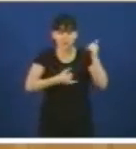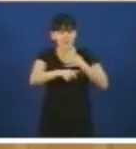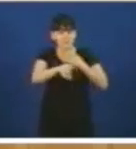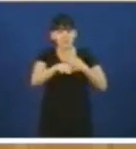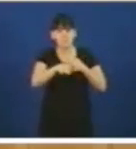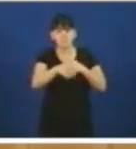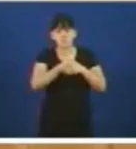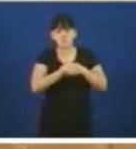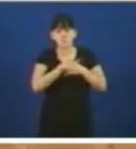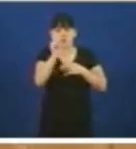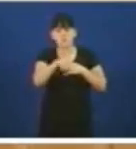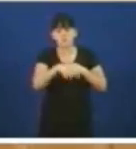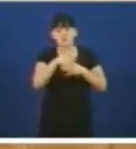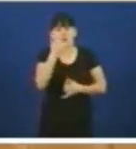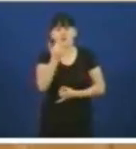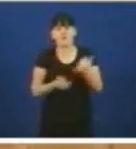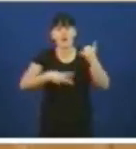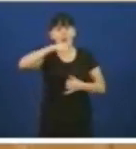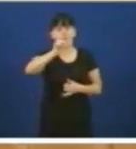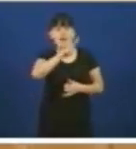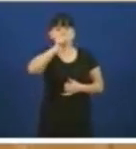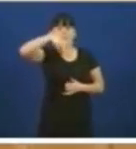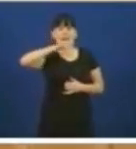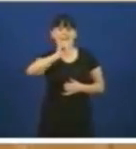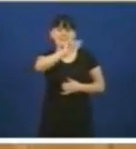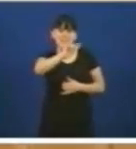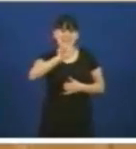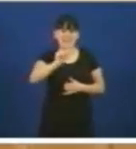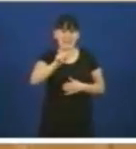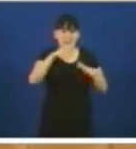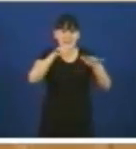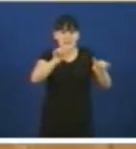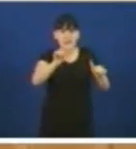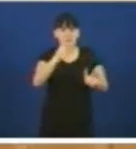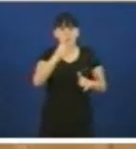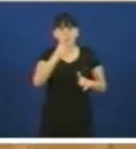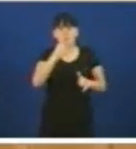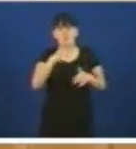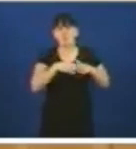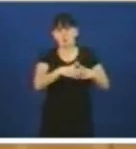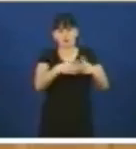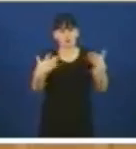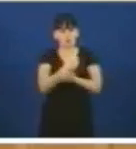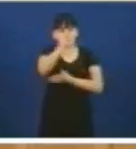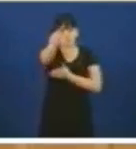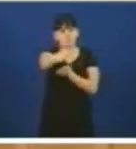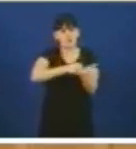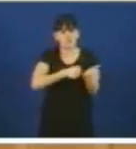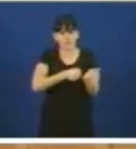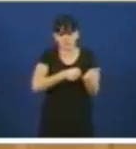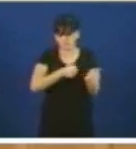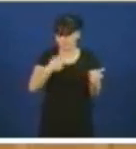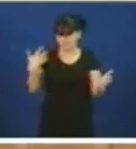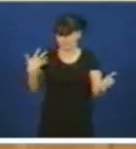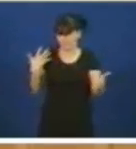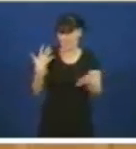Navantia non vai ter ningún dique ningún barco no dique vai ter os doos diques valeiros eso non pasou nos últimos